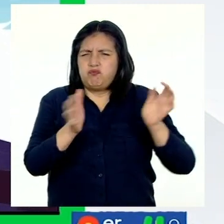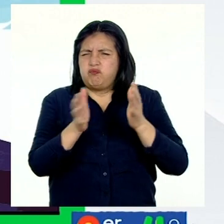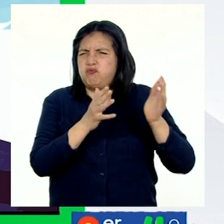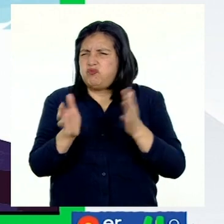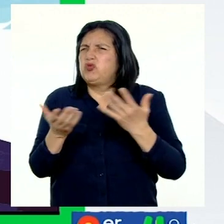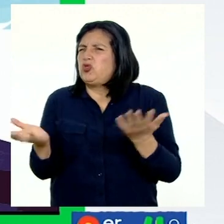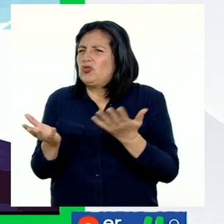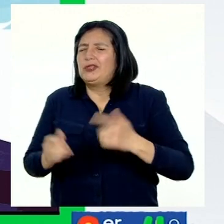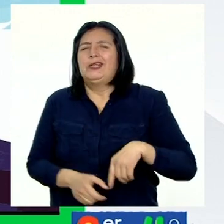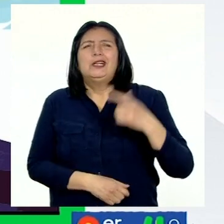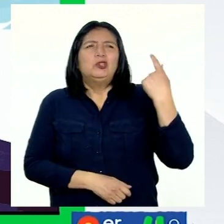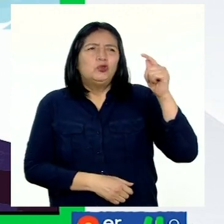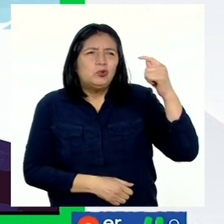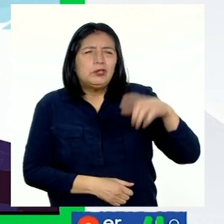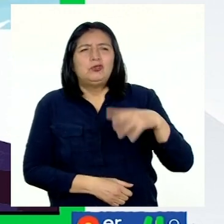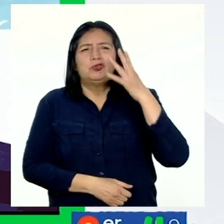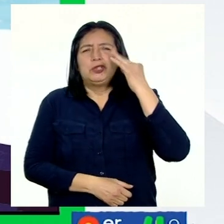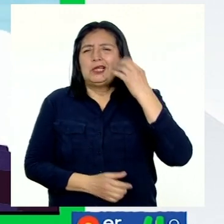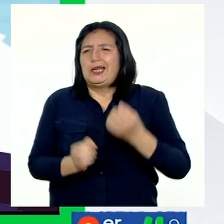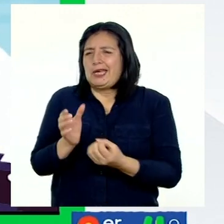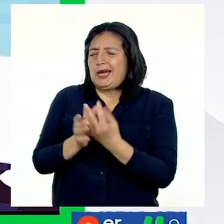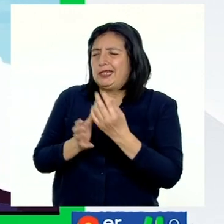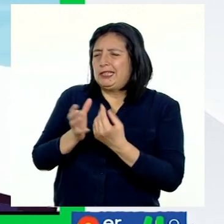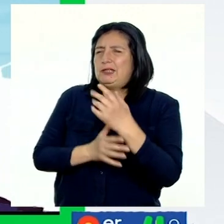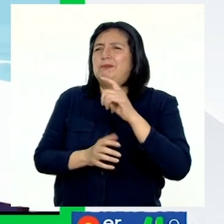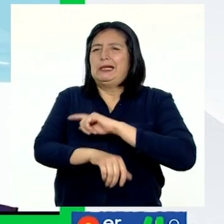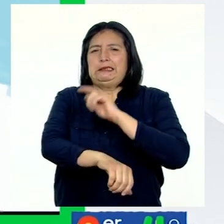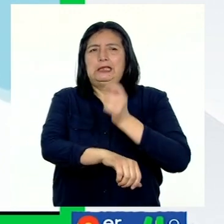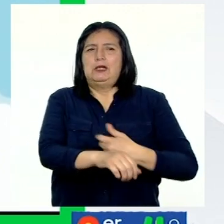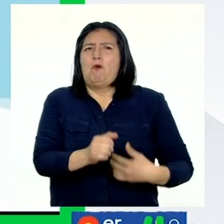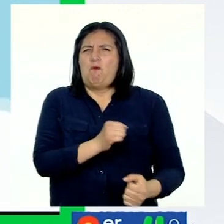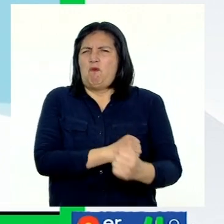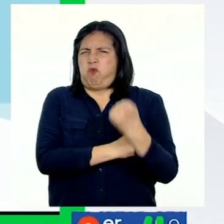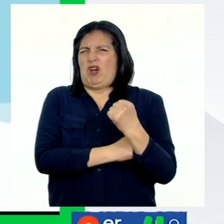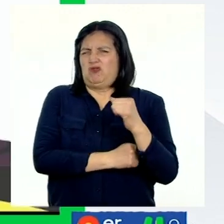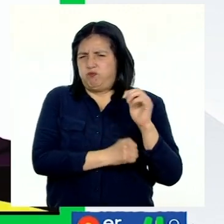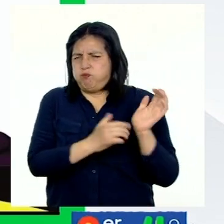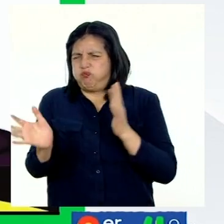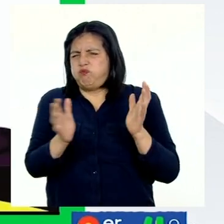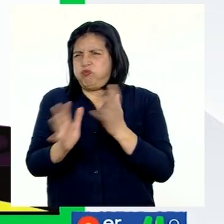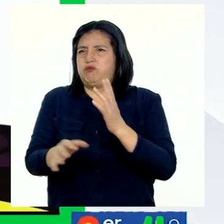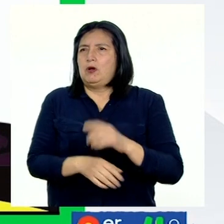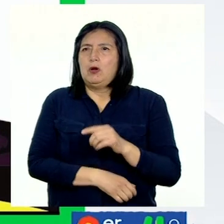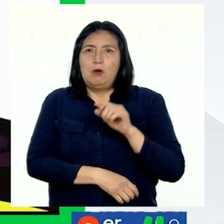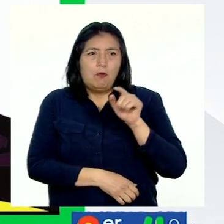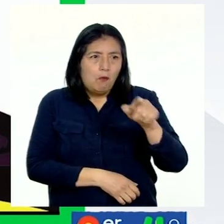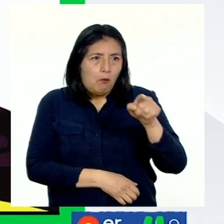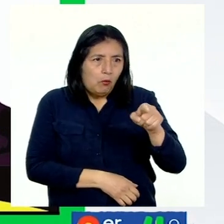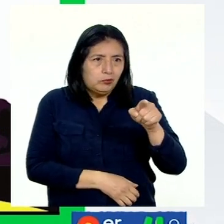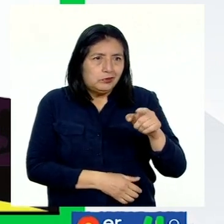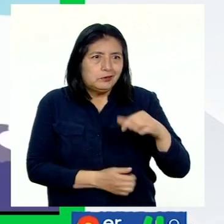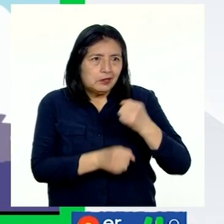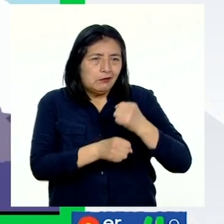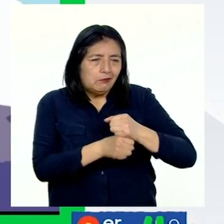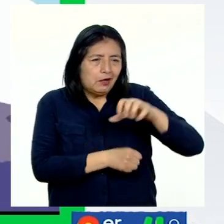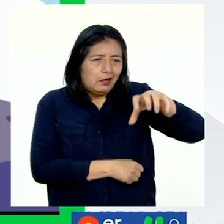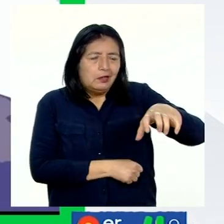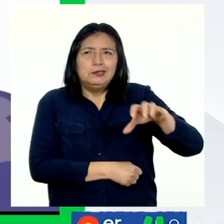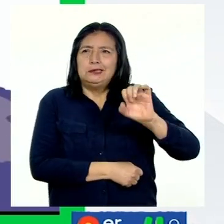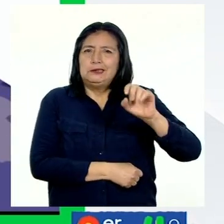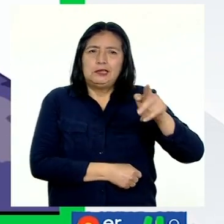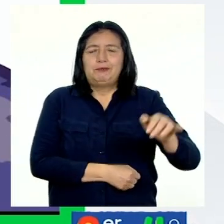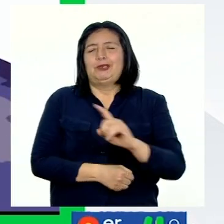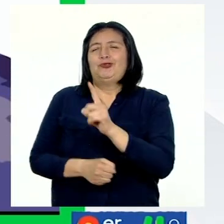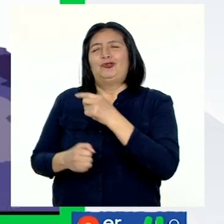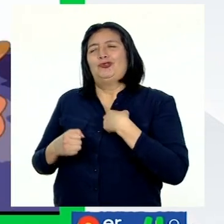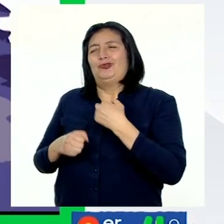Trujillo, Chiclayo, Arequipa y Tacna con mayor fuerza. ¿Usted es del Cenami? No trabajo en